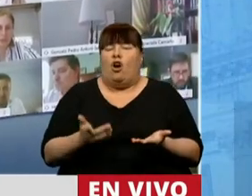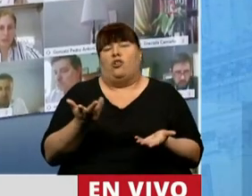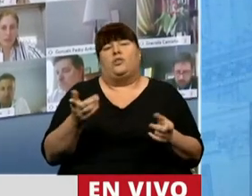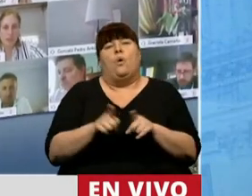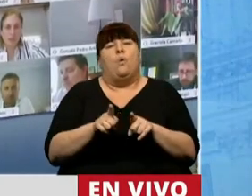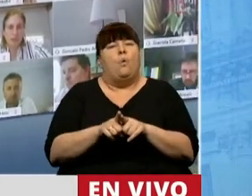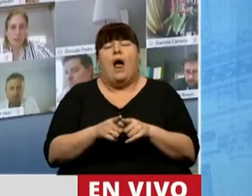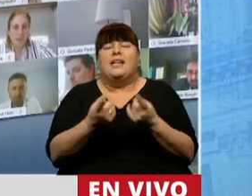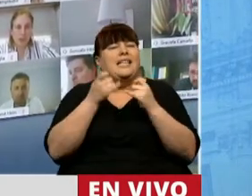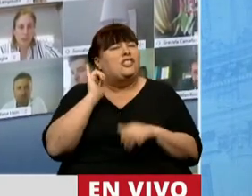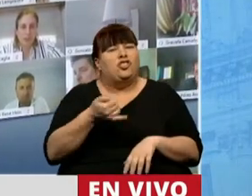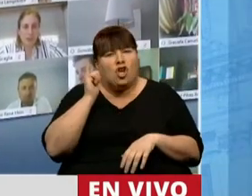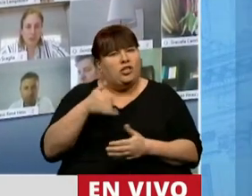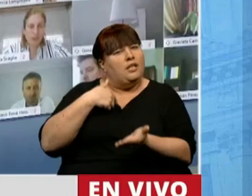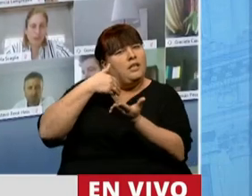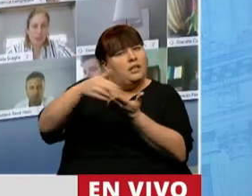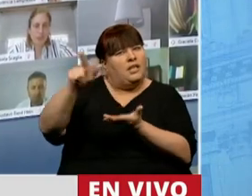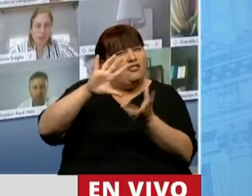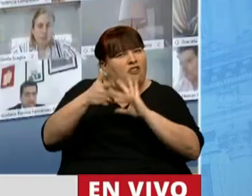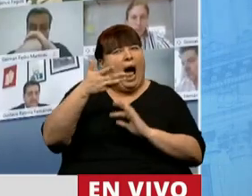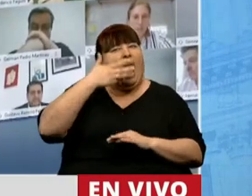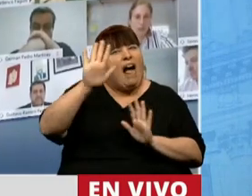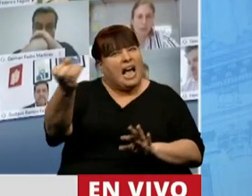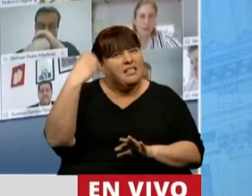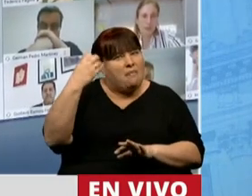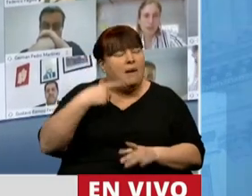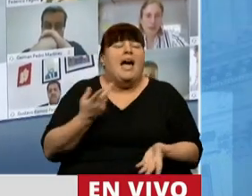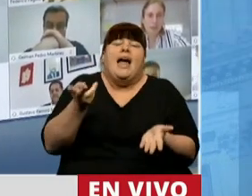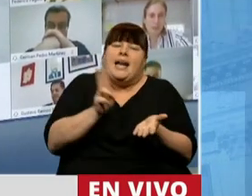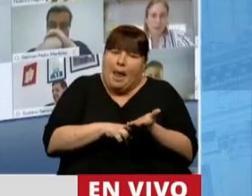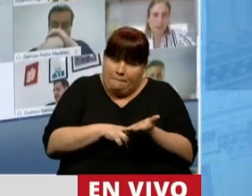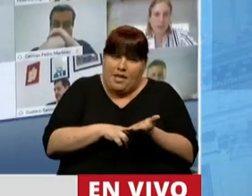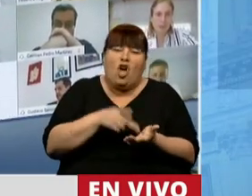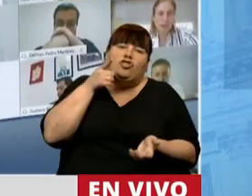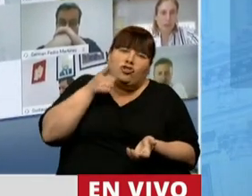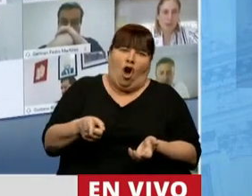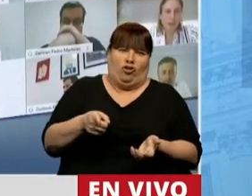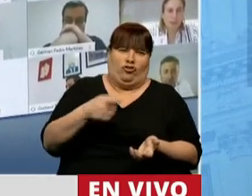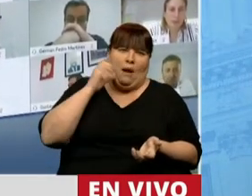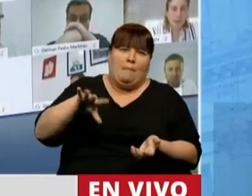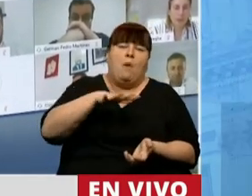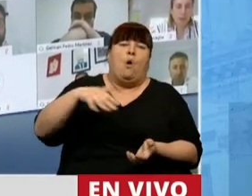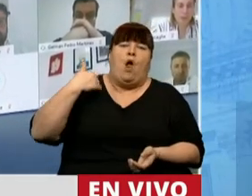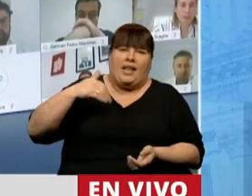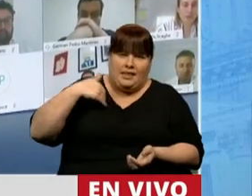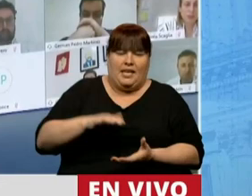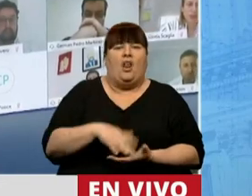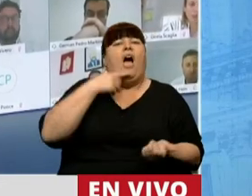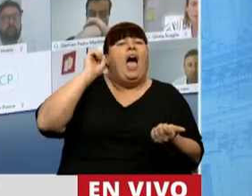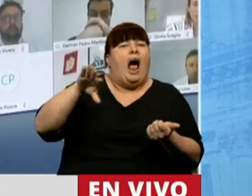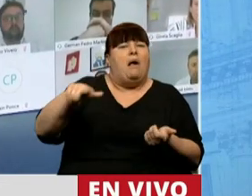absolutamente necesario que rechacemos estas expresiones que, reitero, agravian al pueblo argentino,